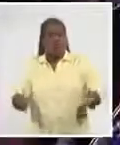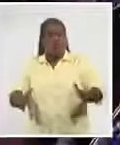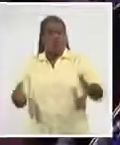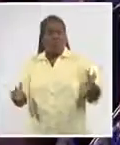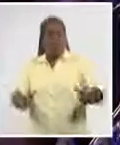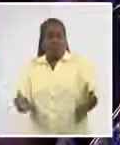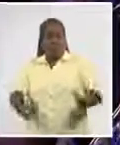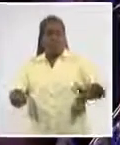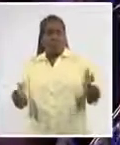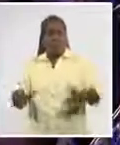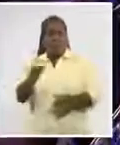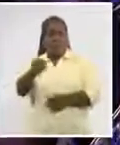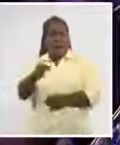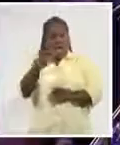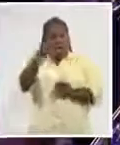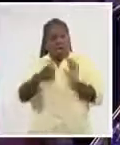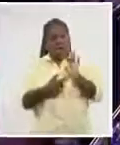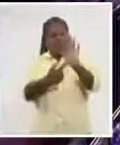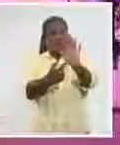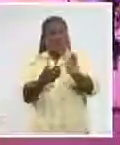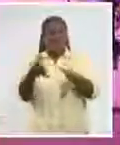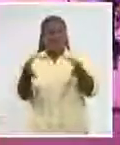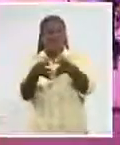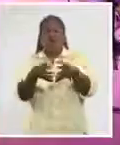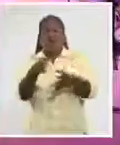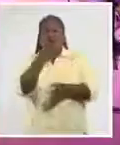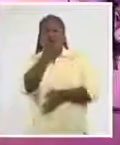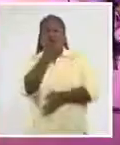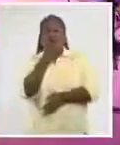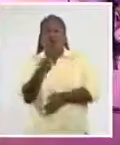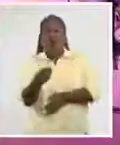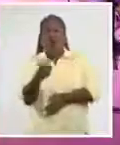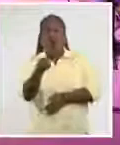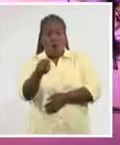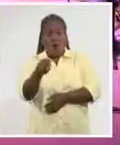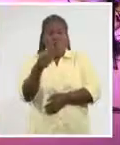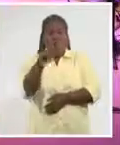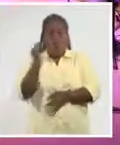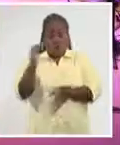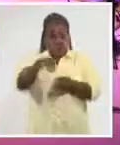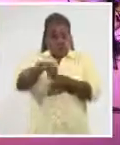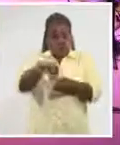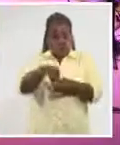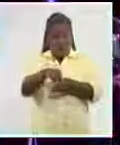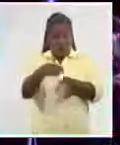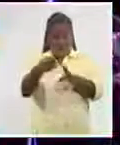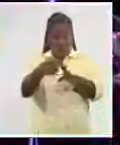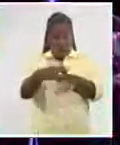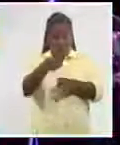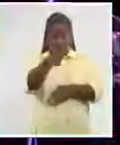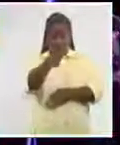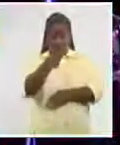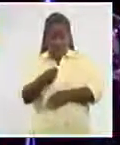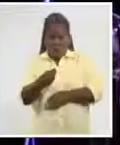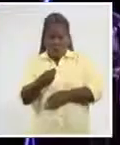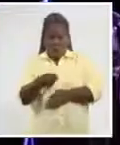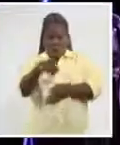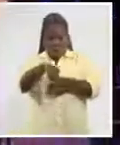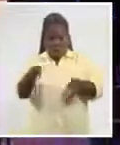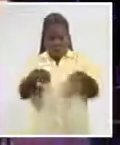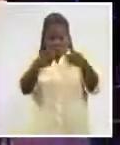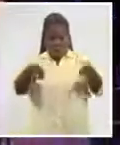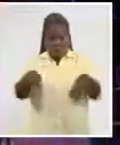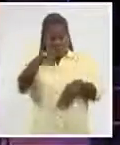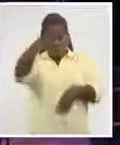gala de la genialidad de una generación de artistas que si bien todavía podemos incluir dentro de los nombres jóvenes de la música cubana, ya